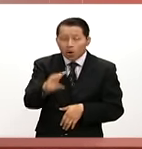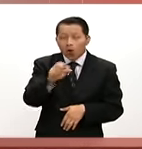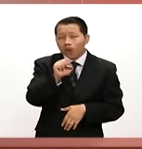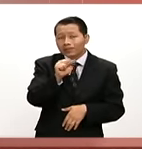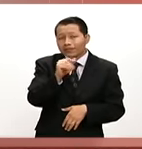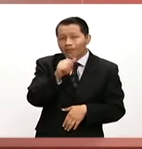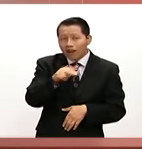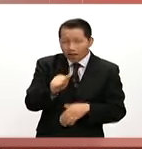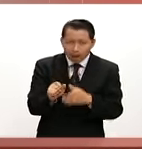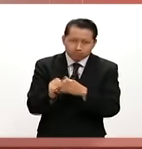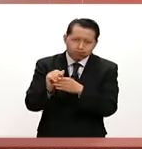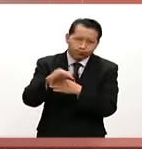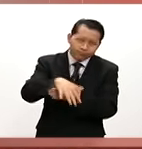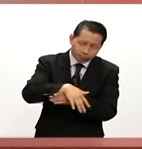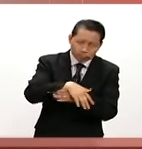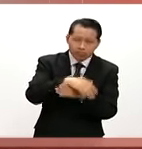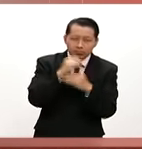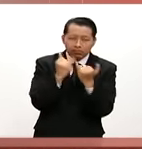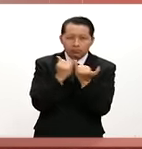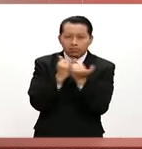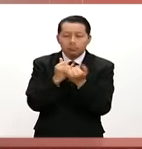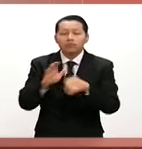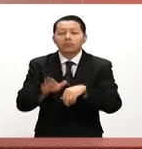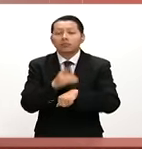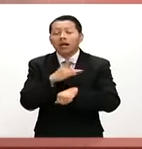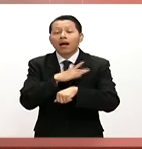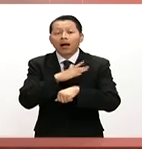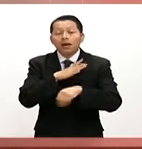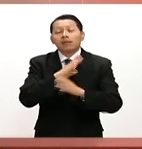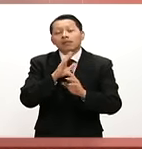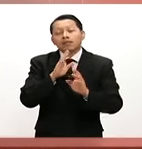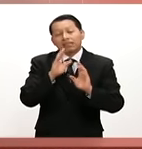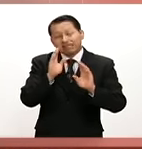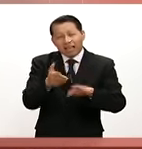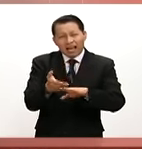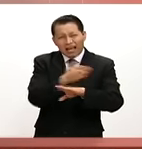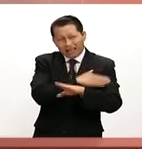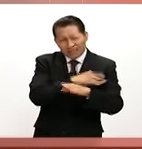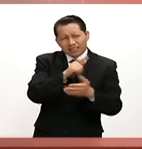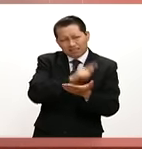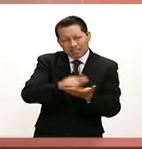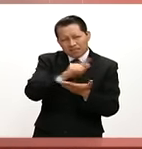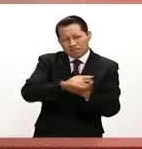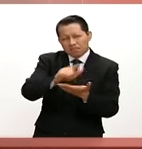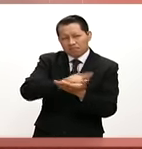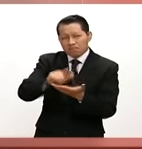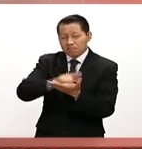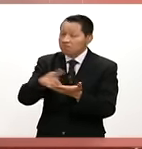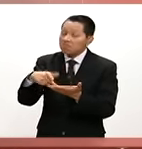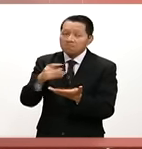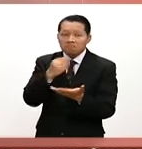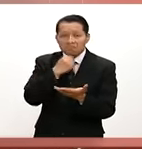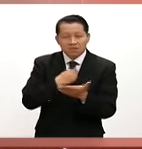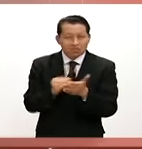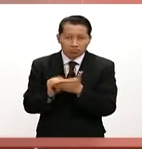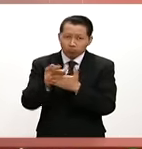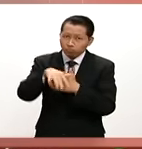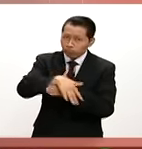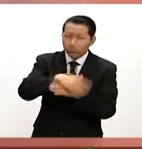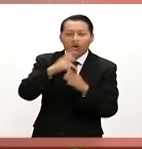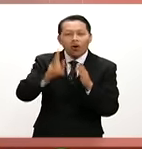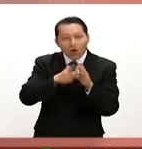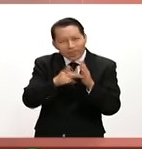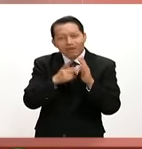Sabana, a pesar de que se había hecho, se había limpiado el cauce pluvial, pero se desbordó y nuevamente estas